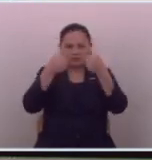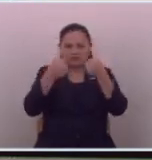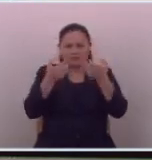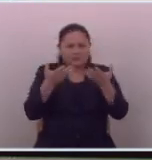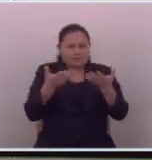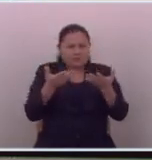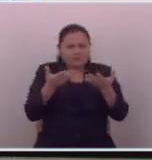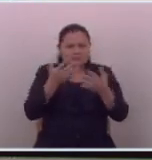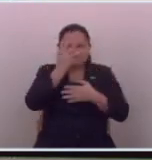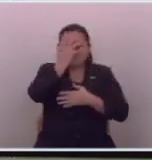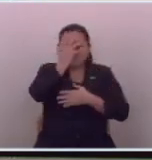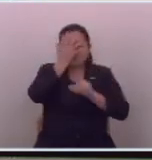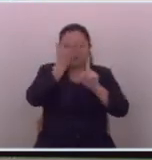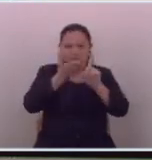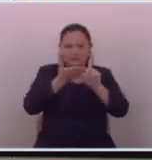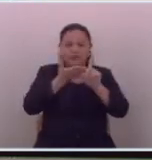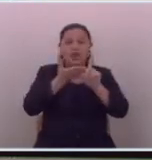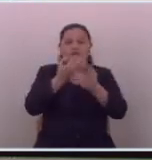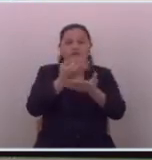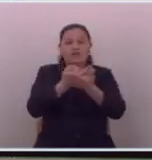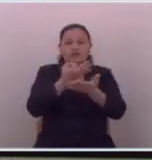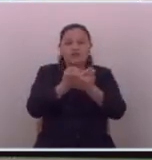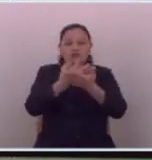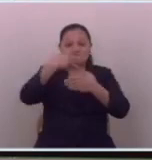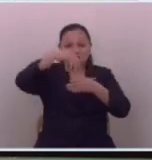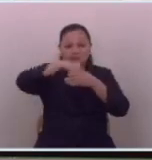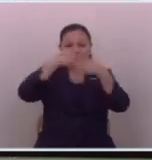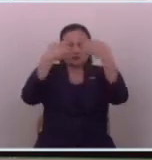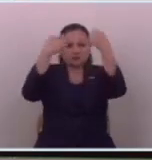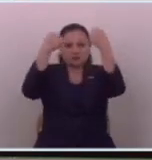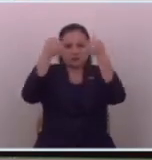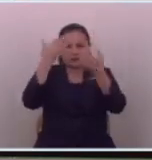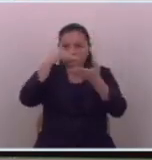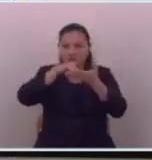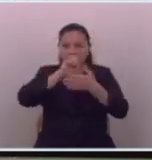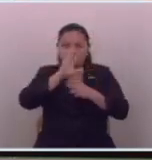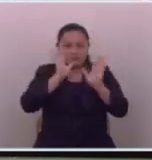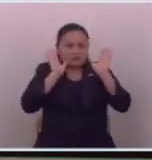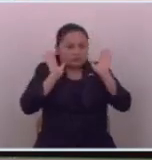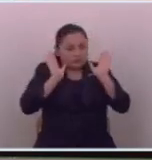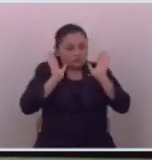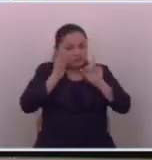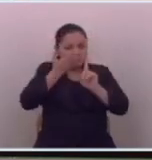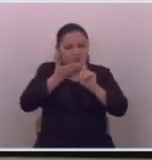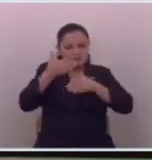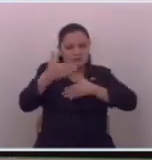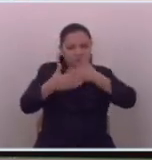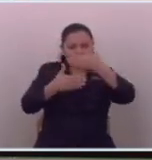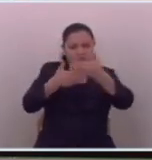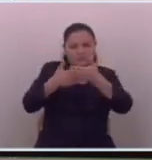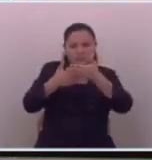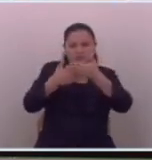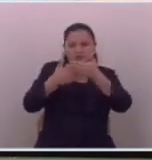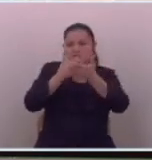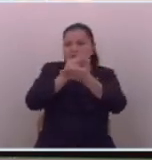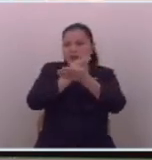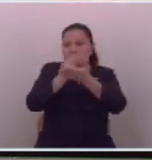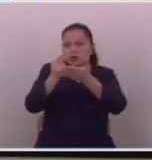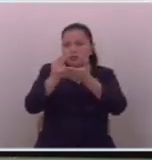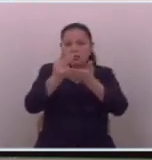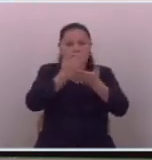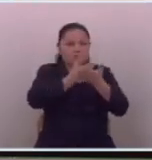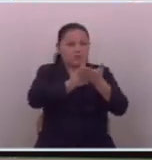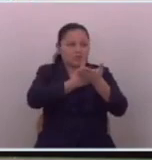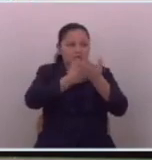fue un sinvergüenza que por fraude financiero lo metieron preso repito yo no sé cómo estará el proceso no sé si salió inocente no sé si salió